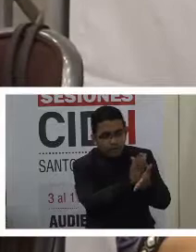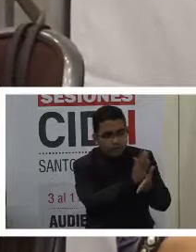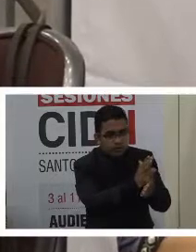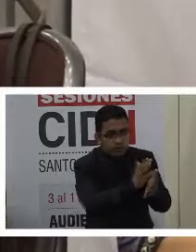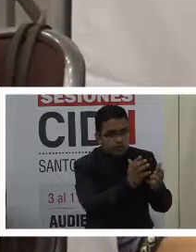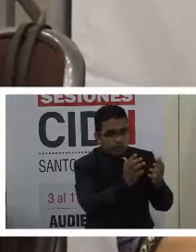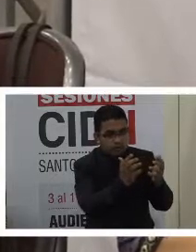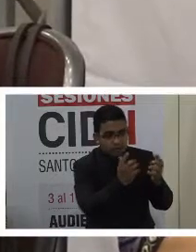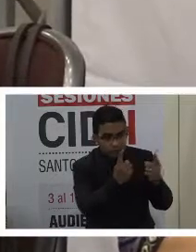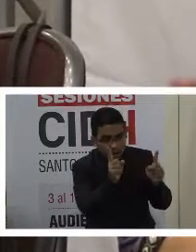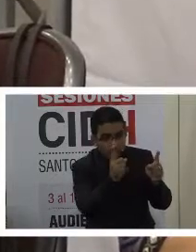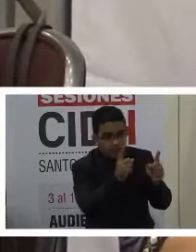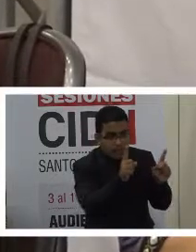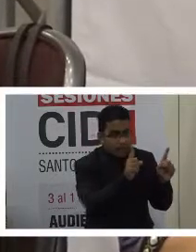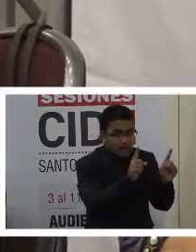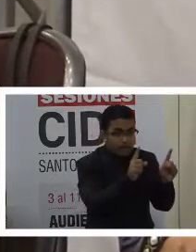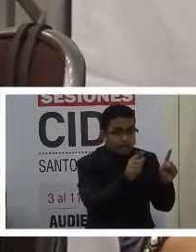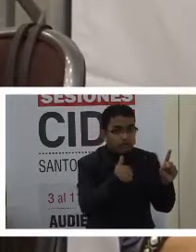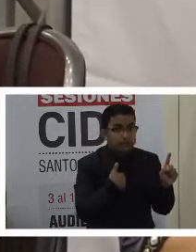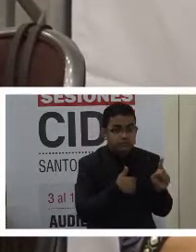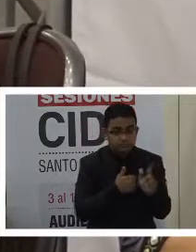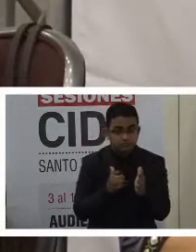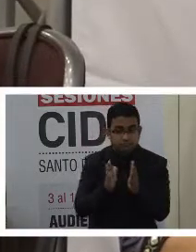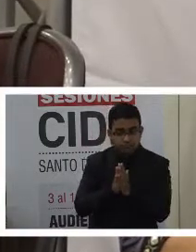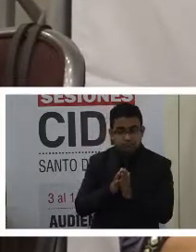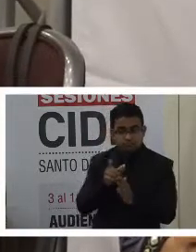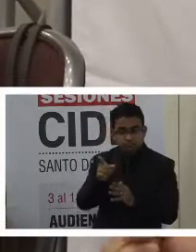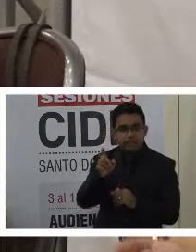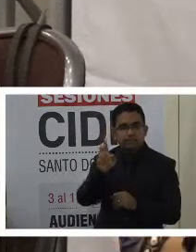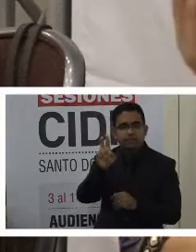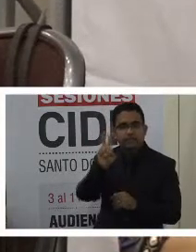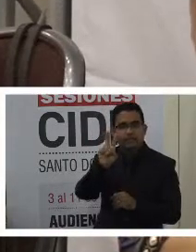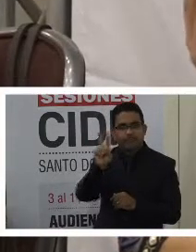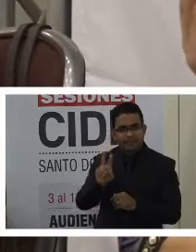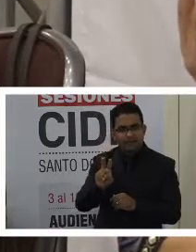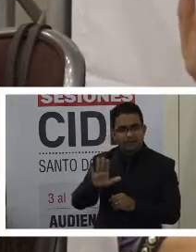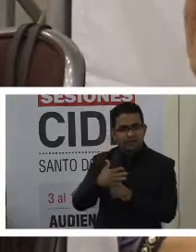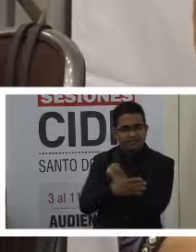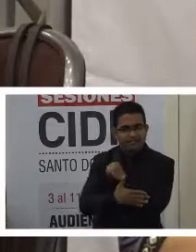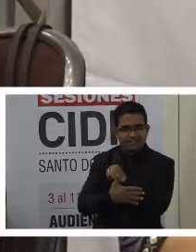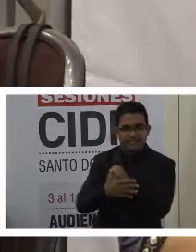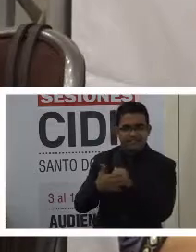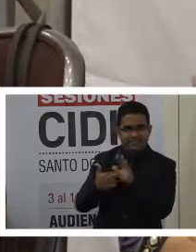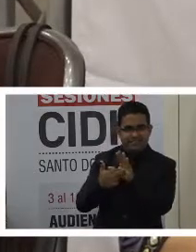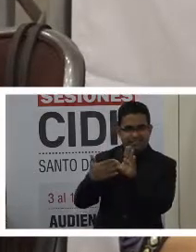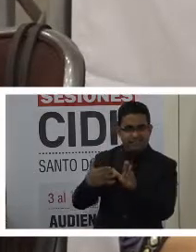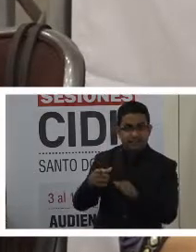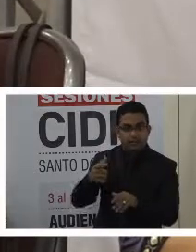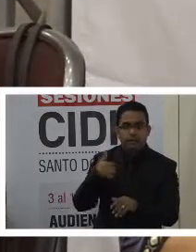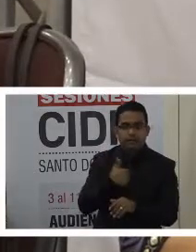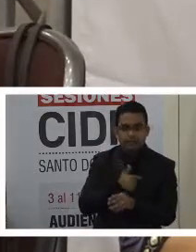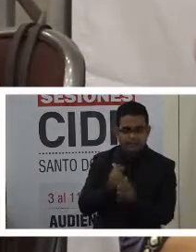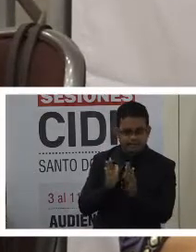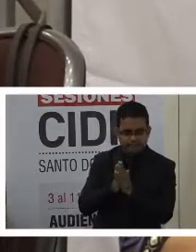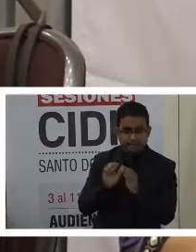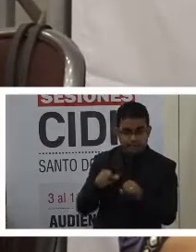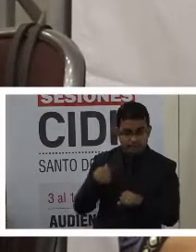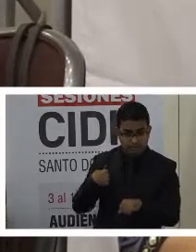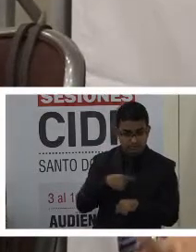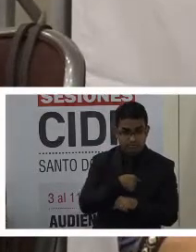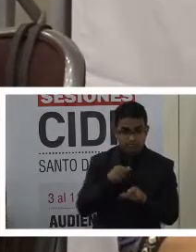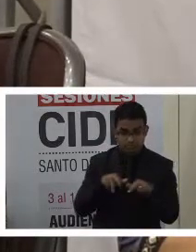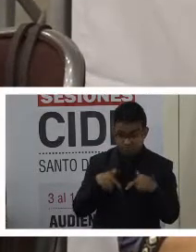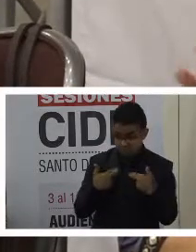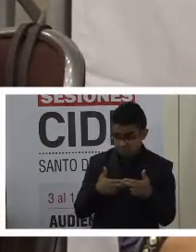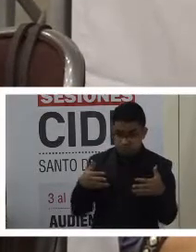nuestra solicitud al ilustre Estado de Venezuela para que podamos programar una